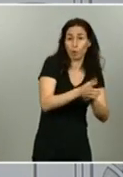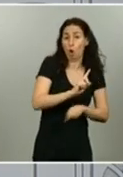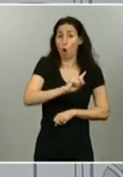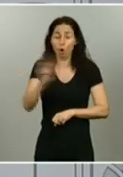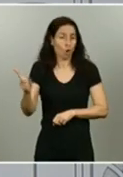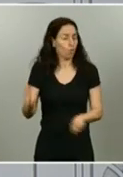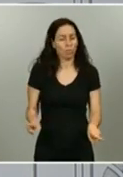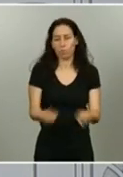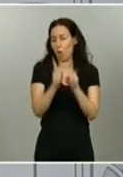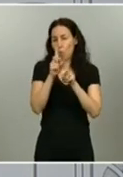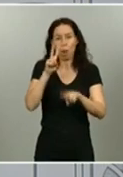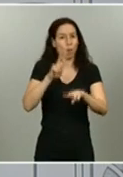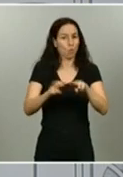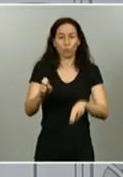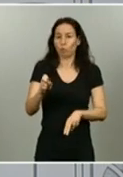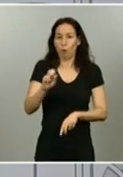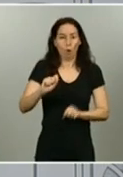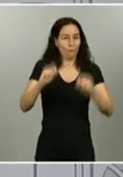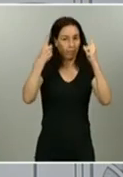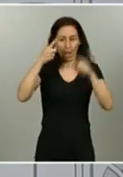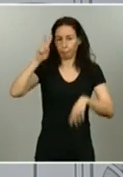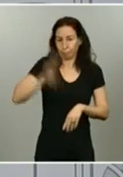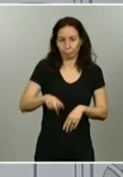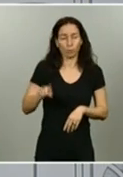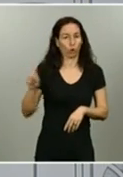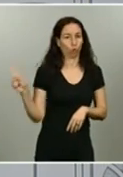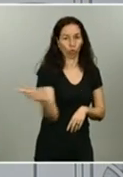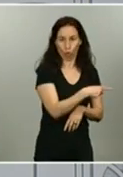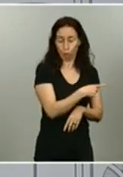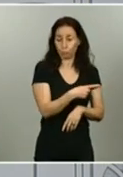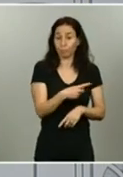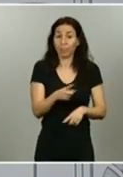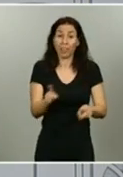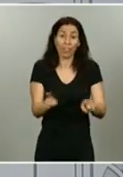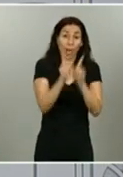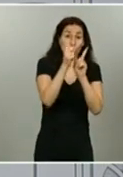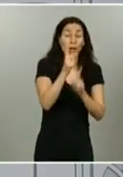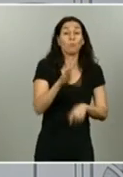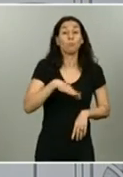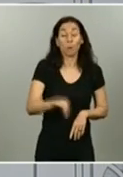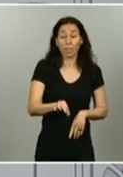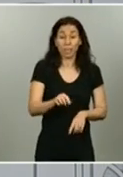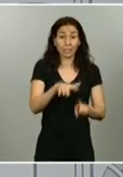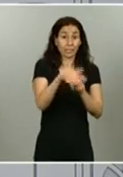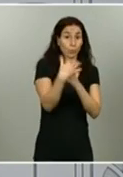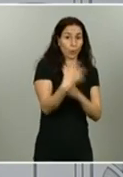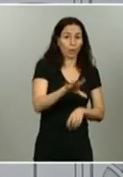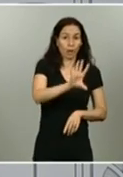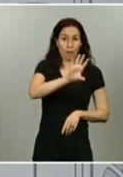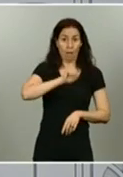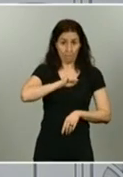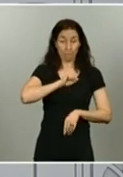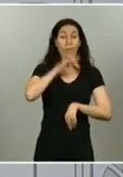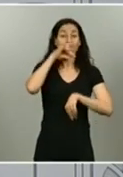porque se han infectado, ya sea porque a causa del exceso de casos y el exceso de mortalidad que hemos tenido por esta enfermedad, sus